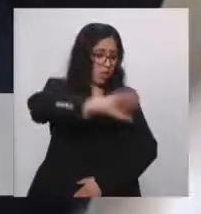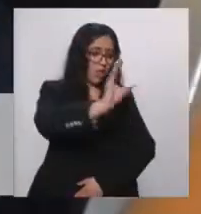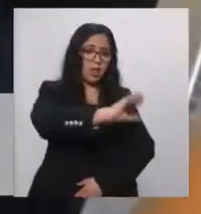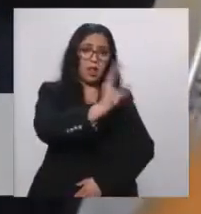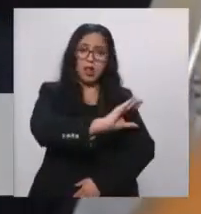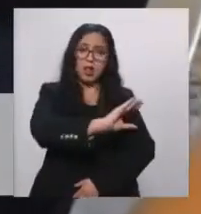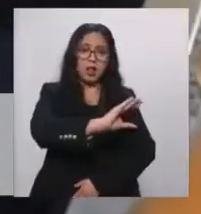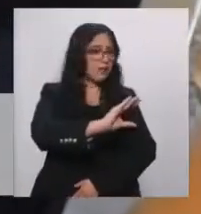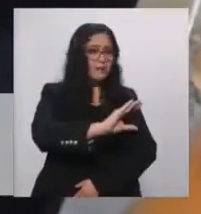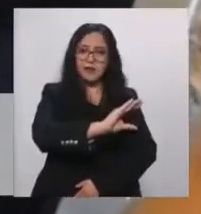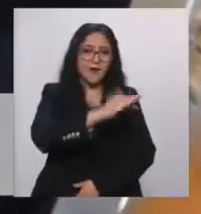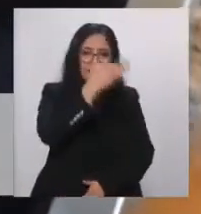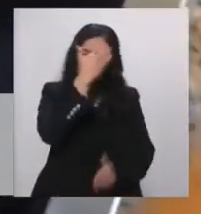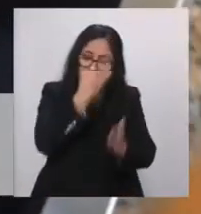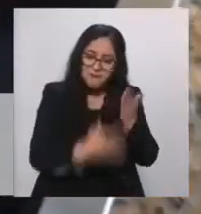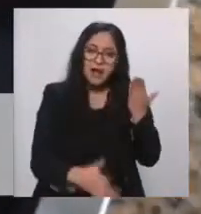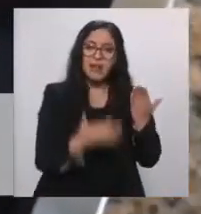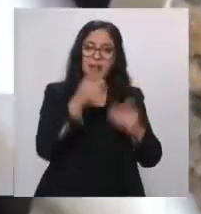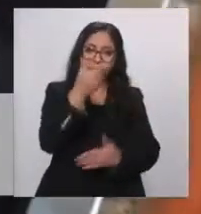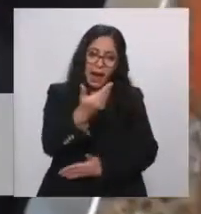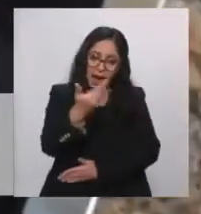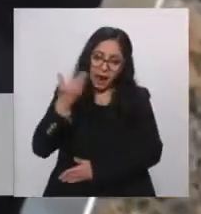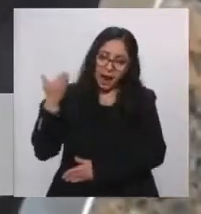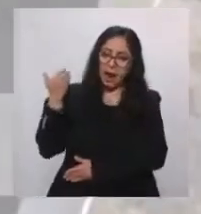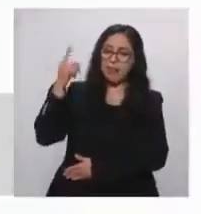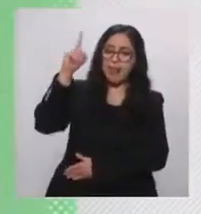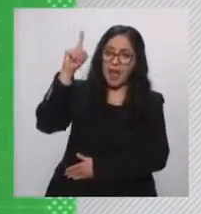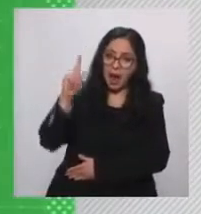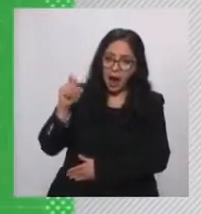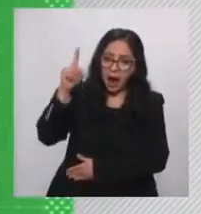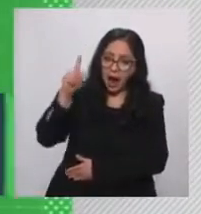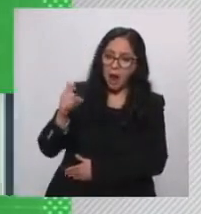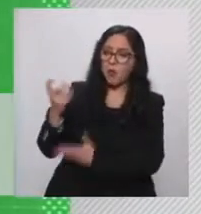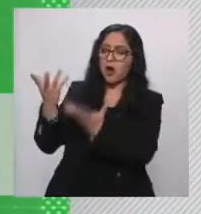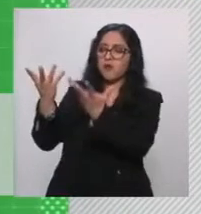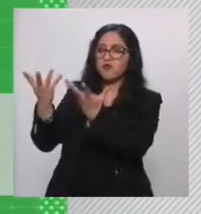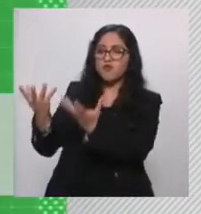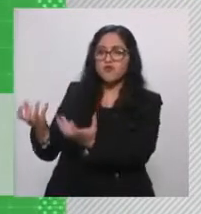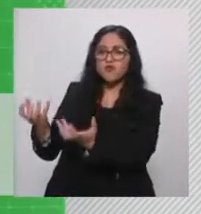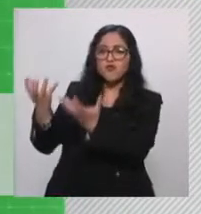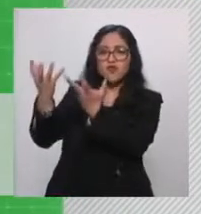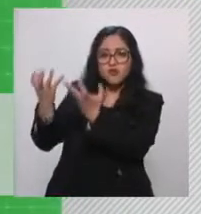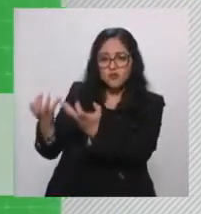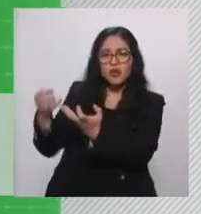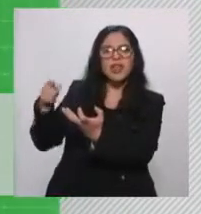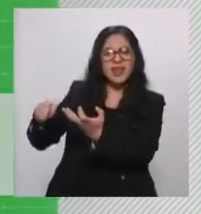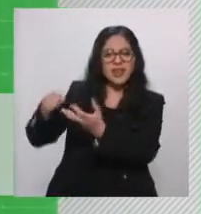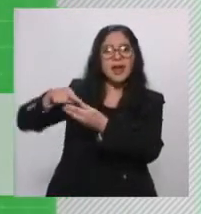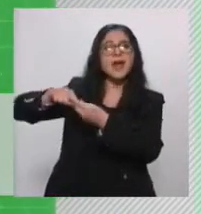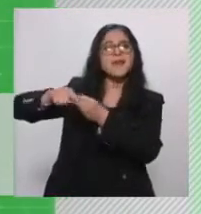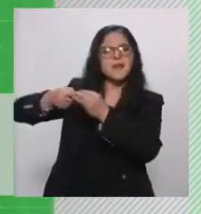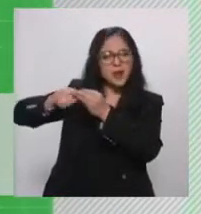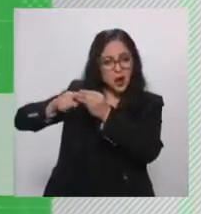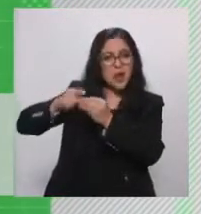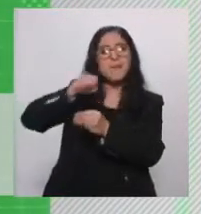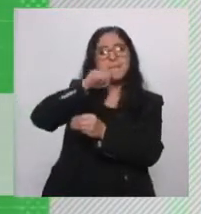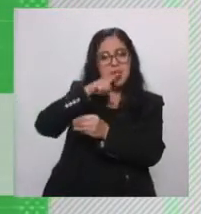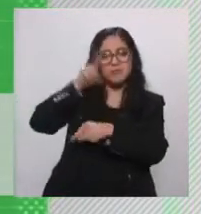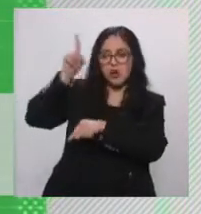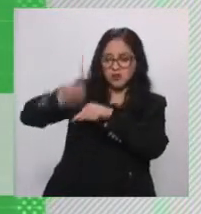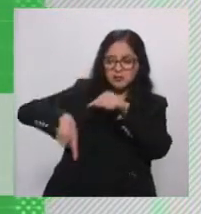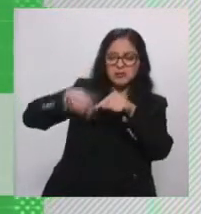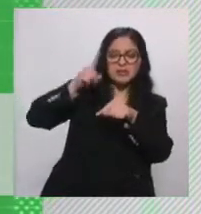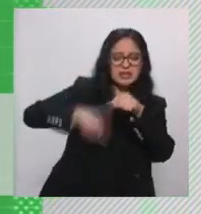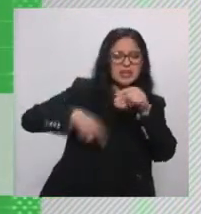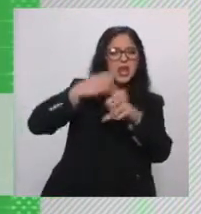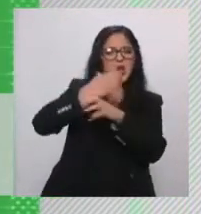este importante paso para predigerir, para hacer que los frijoles también eliminen ciertas sustancias